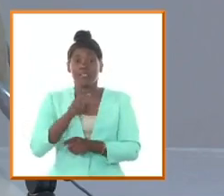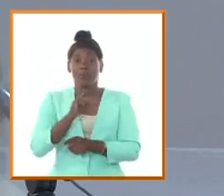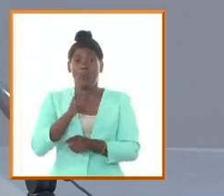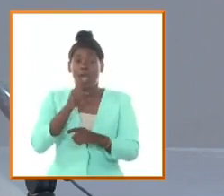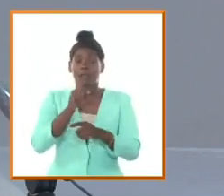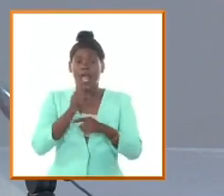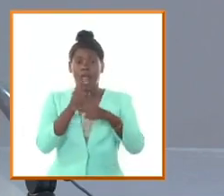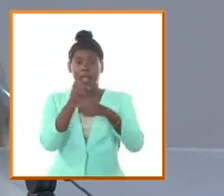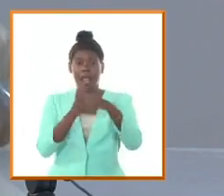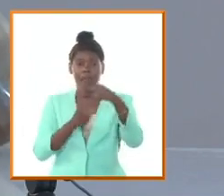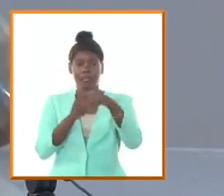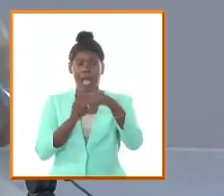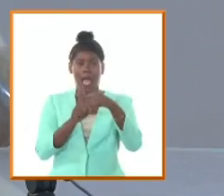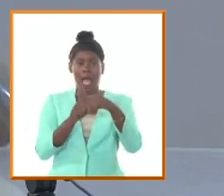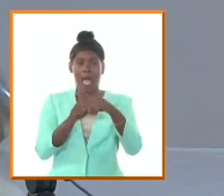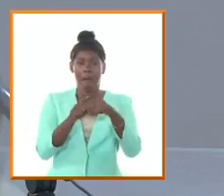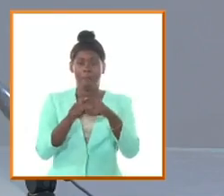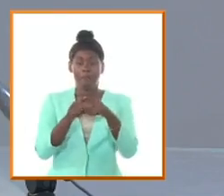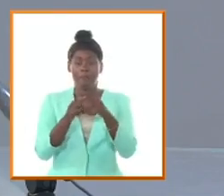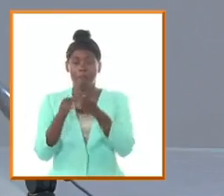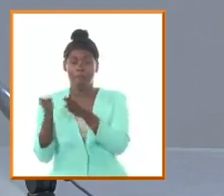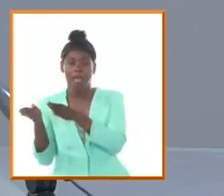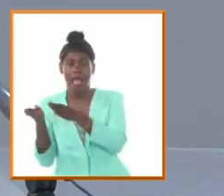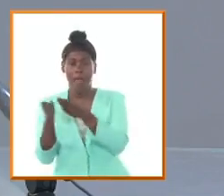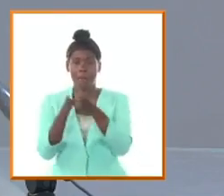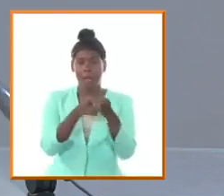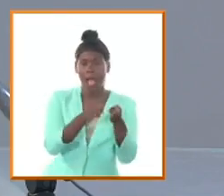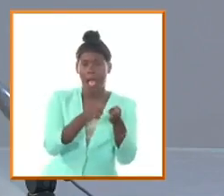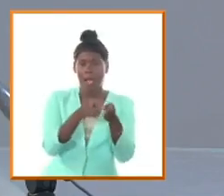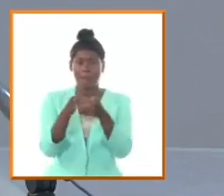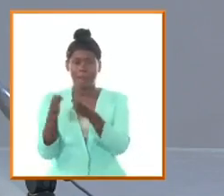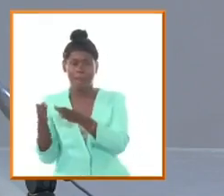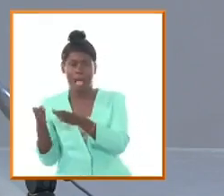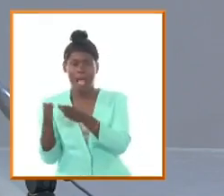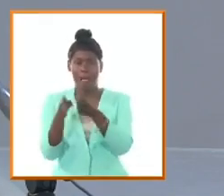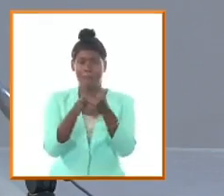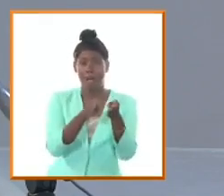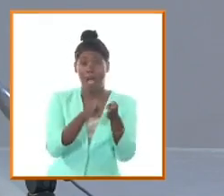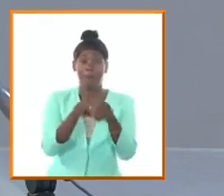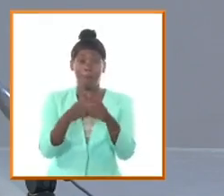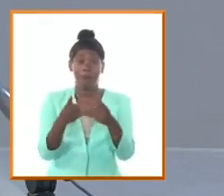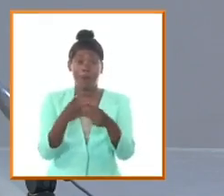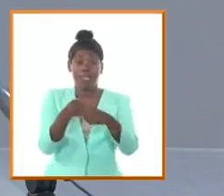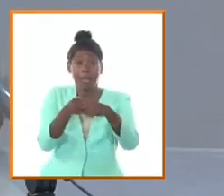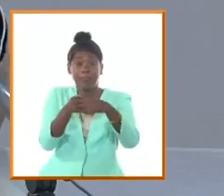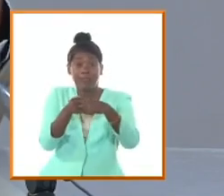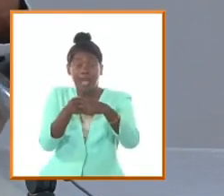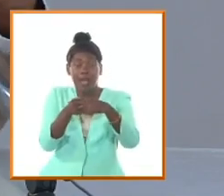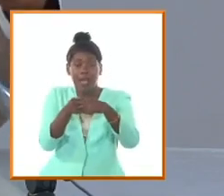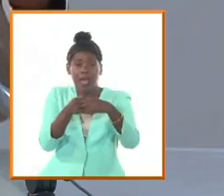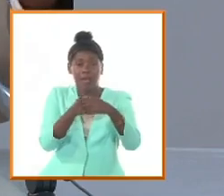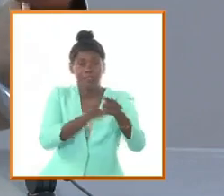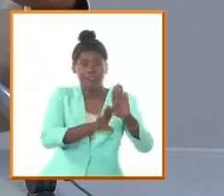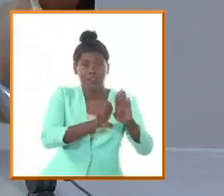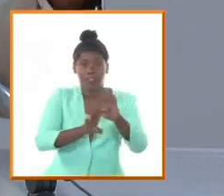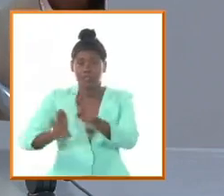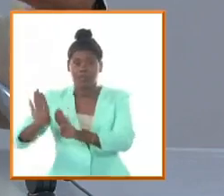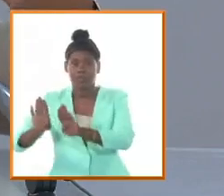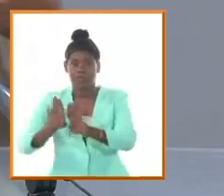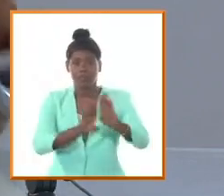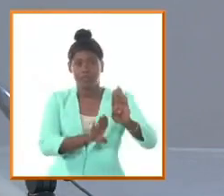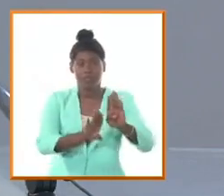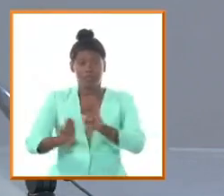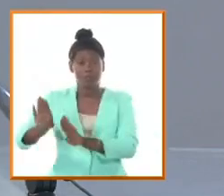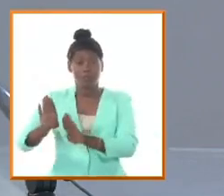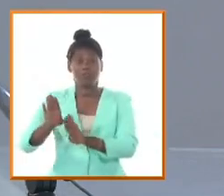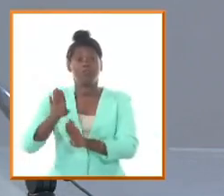muy importante que jugaba Céspedes como horcón de la unidad revolucionaria y por eso podemos ver que hay relaciones